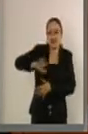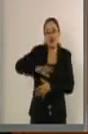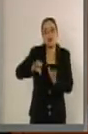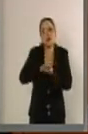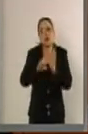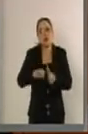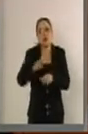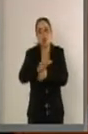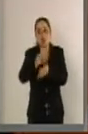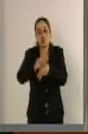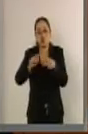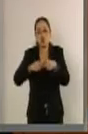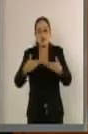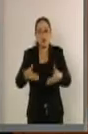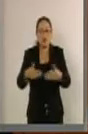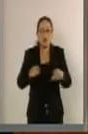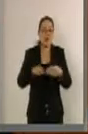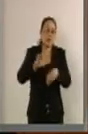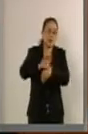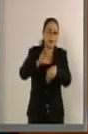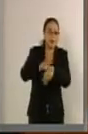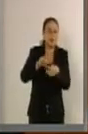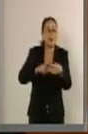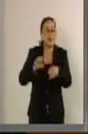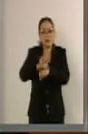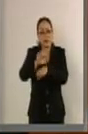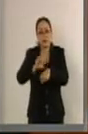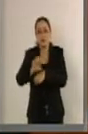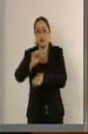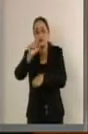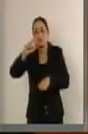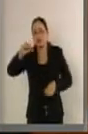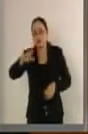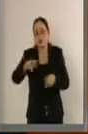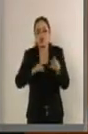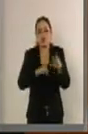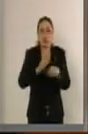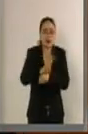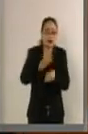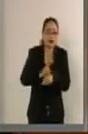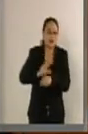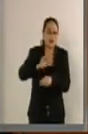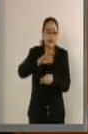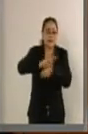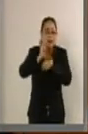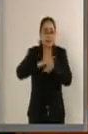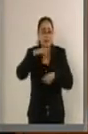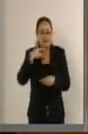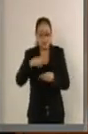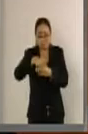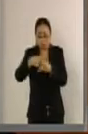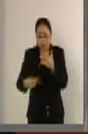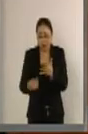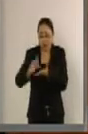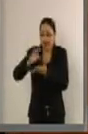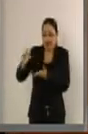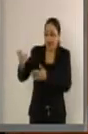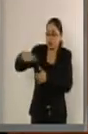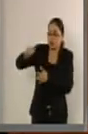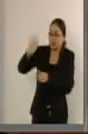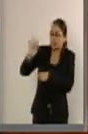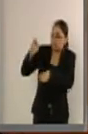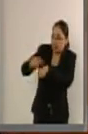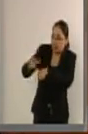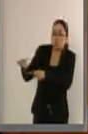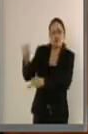lo son Honduras, Panamá, Colombia, Ecuador, El Salvador, Venezuela y Chile. Muchas por arriesgar su propia